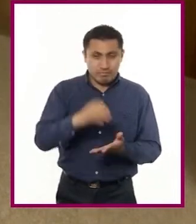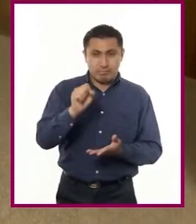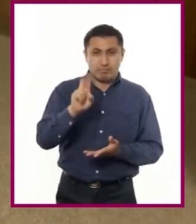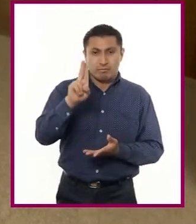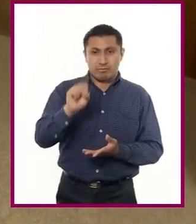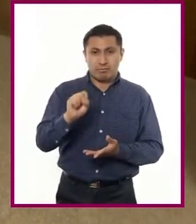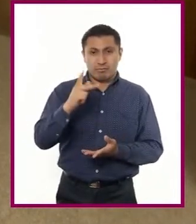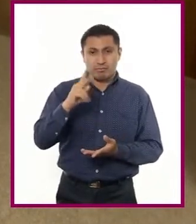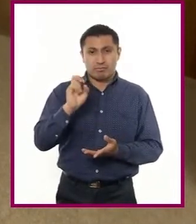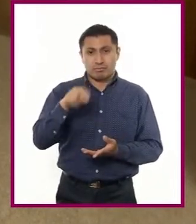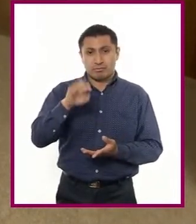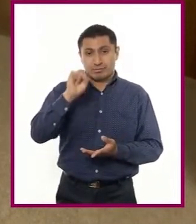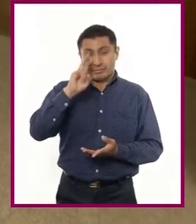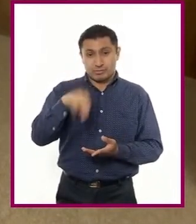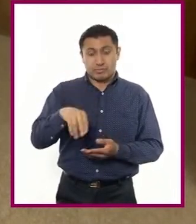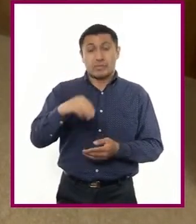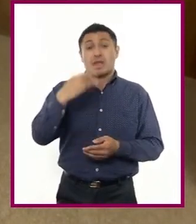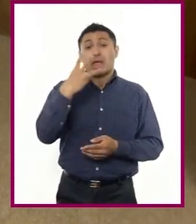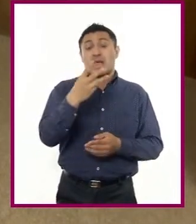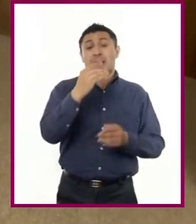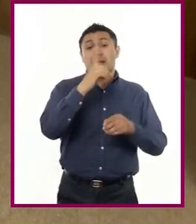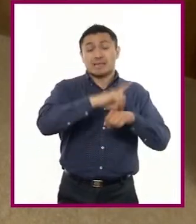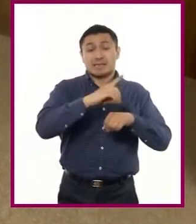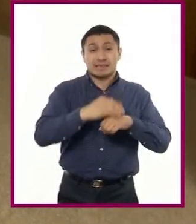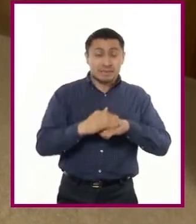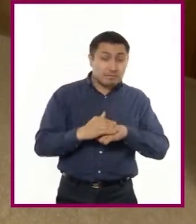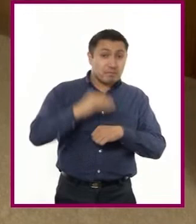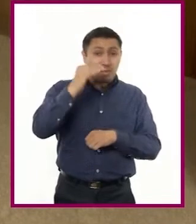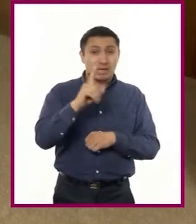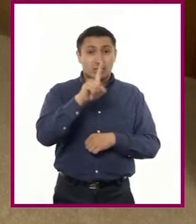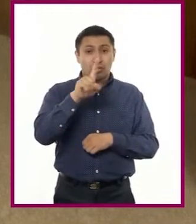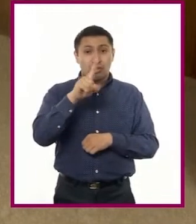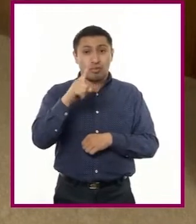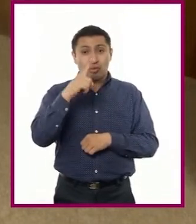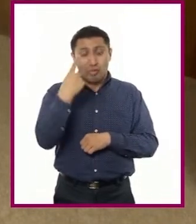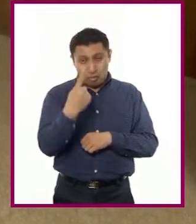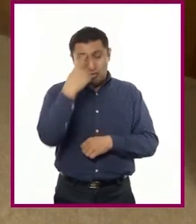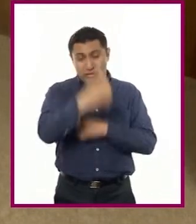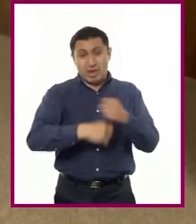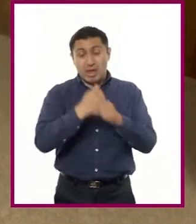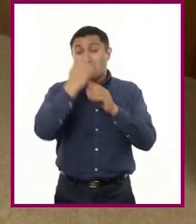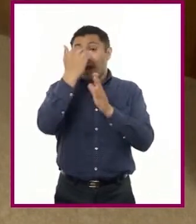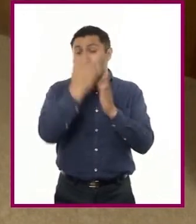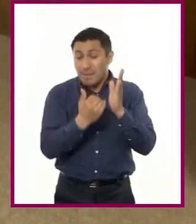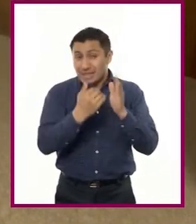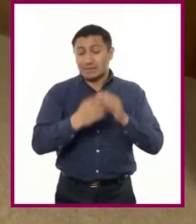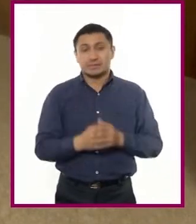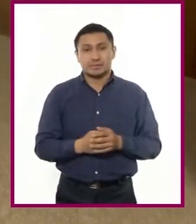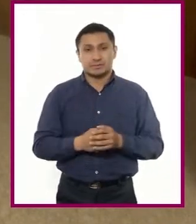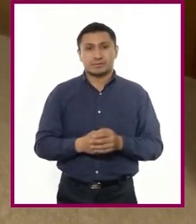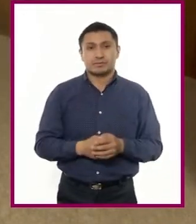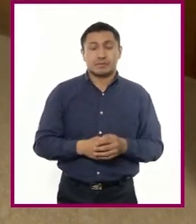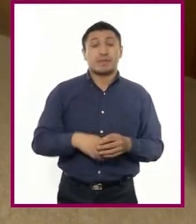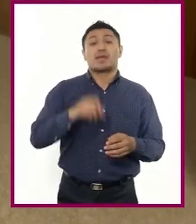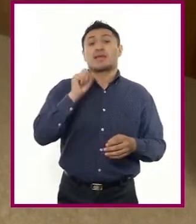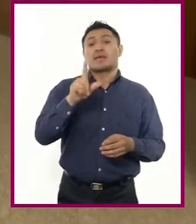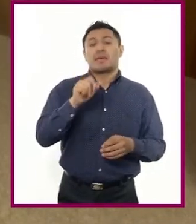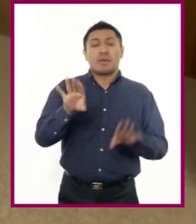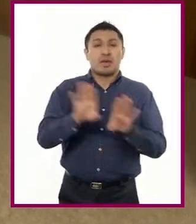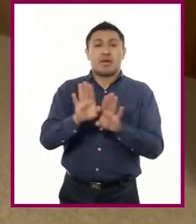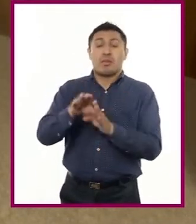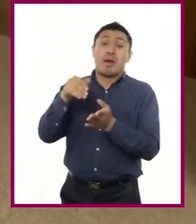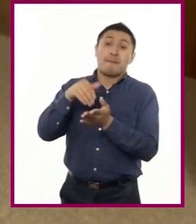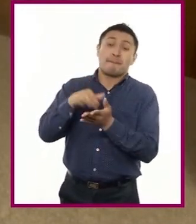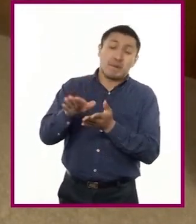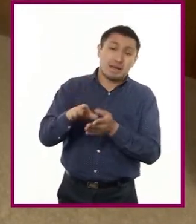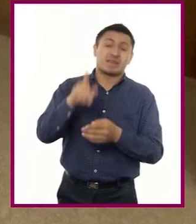no puede ser menor a tres días ni mayor a un año. La inhabilitación es otro tipo de sanción y esta consiste